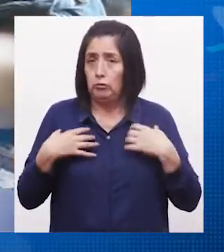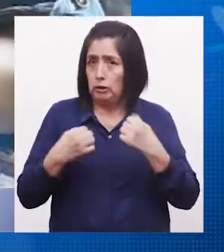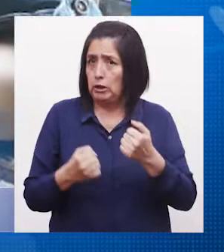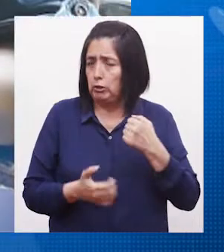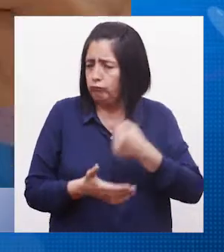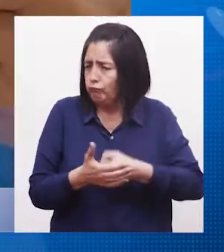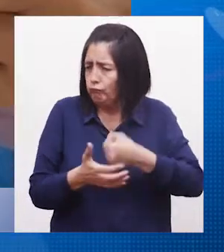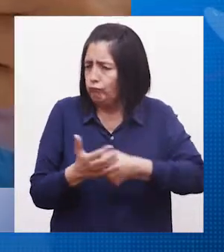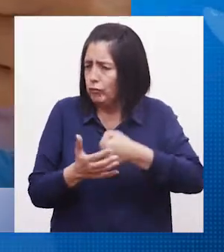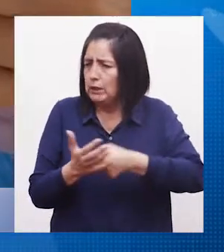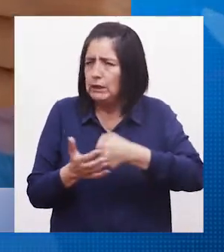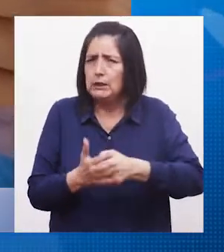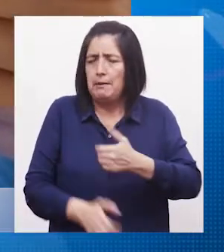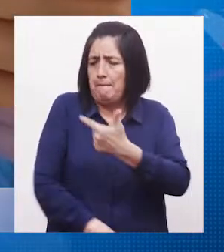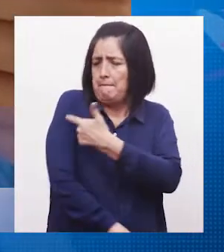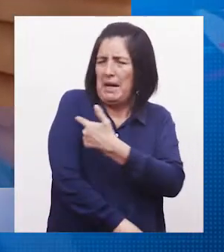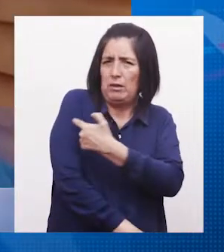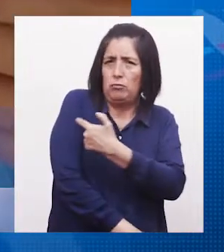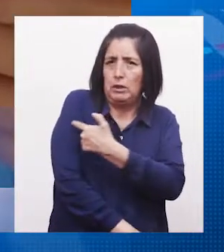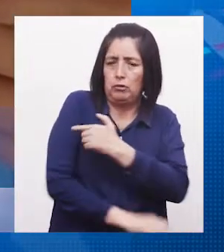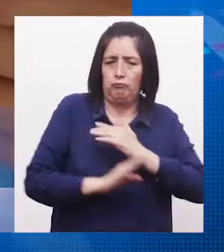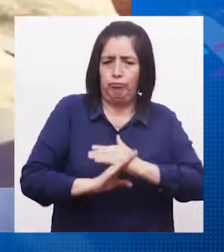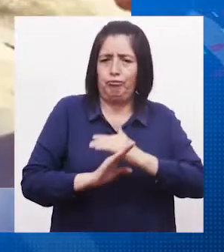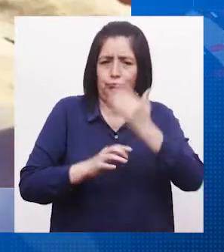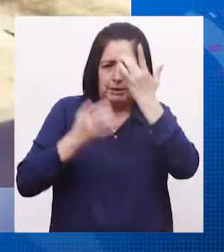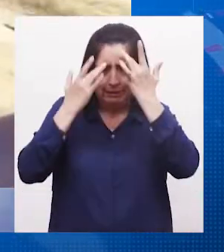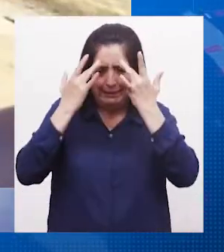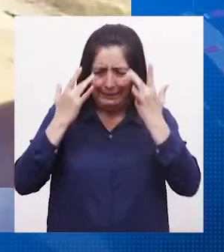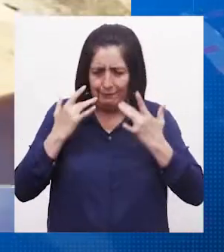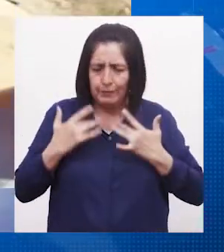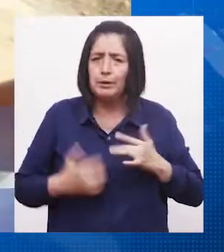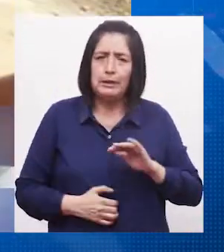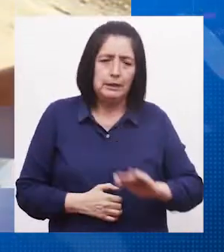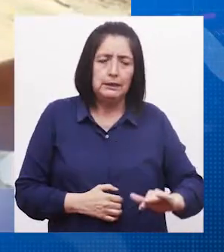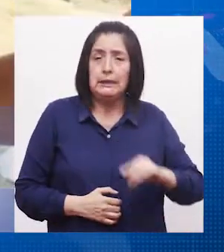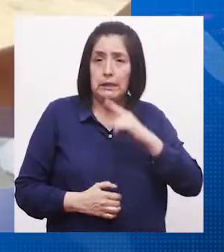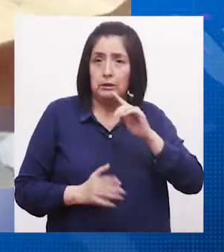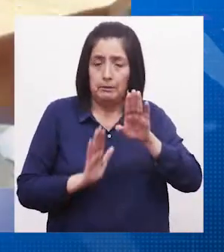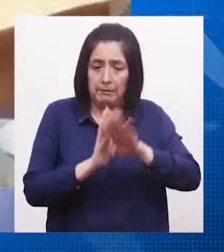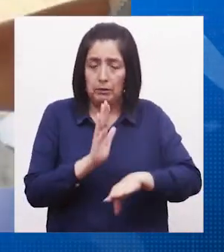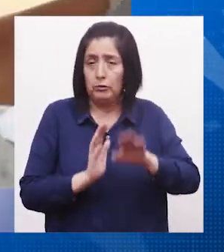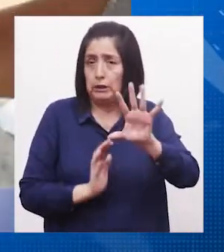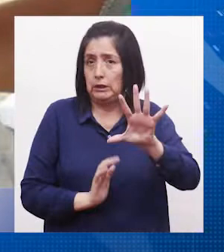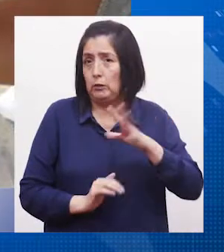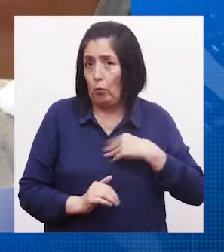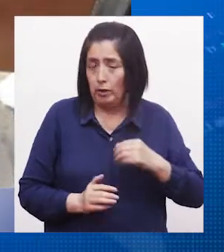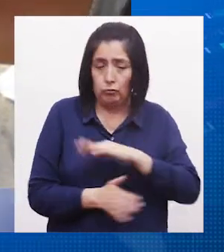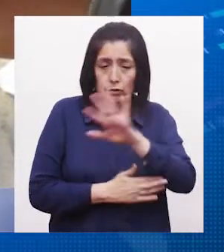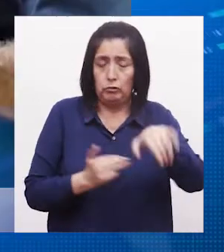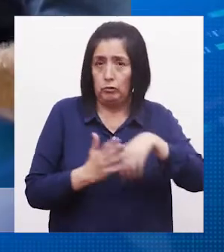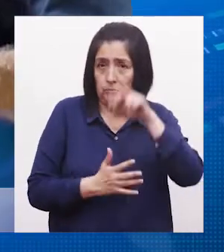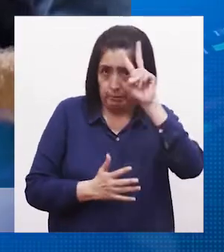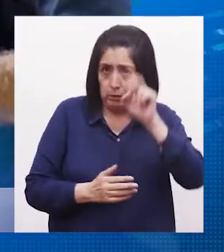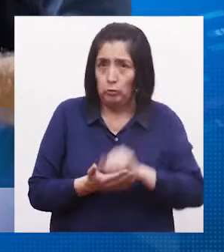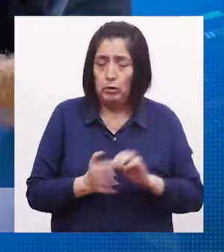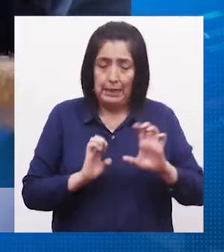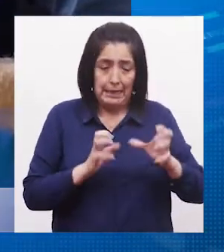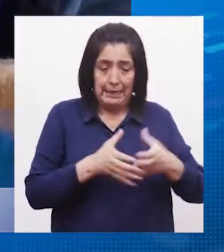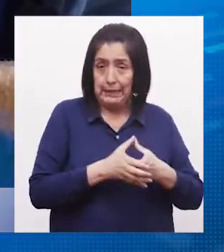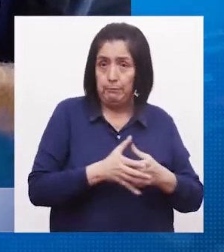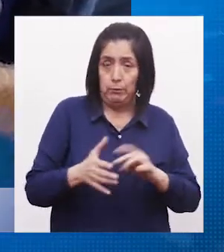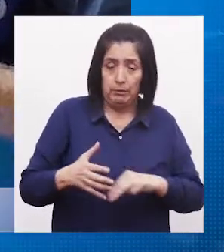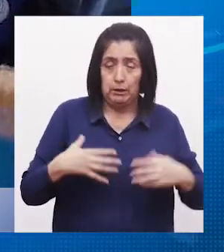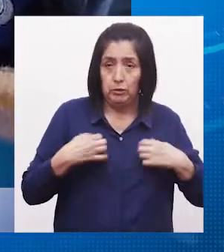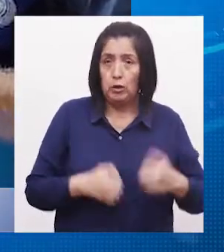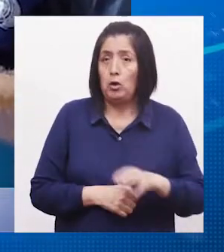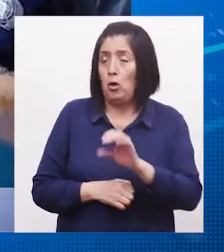intensificando las jornadas de vacunación Contra el sarampión Para las niñas y niños menores de 5 años en todo el país Equipos del MinSA,